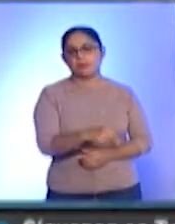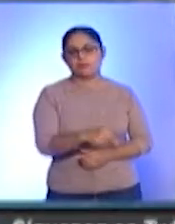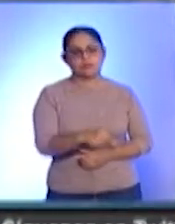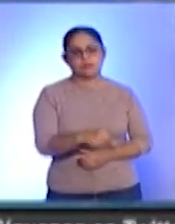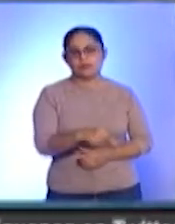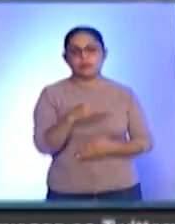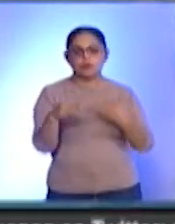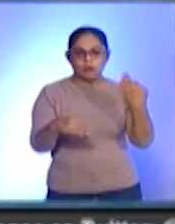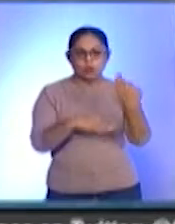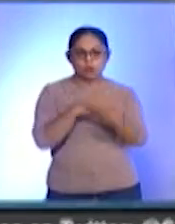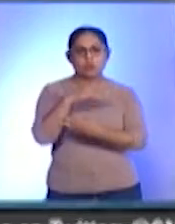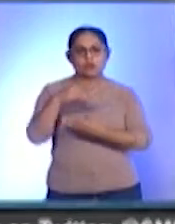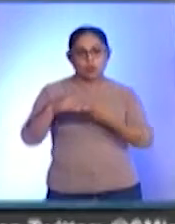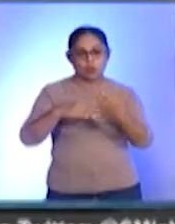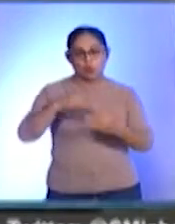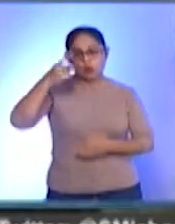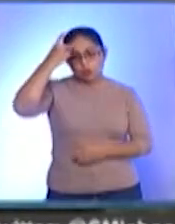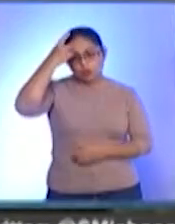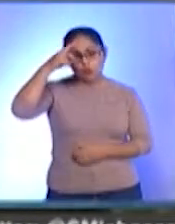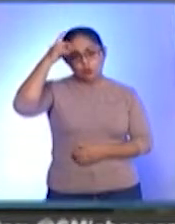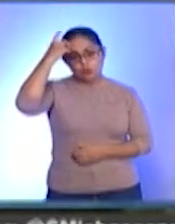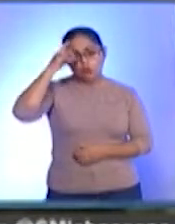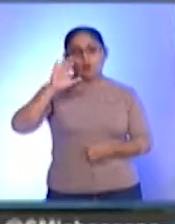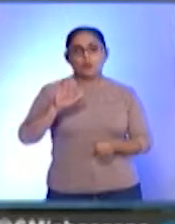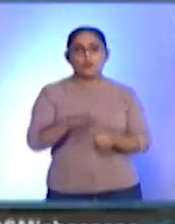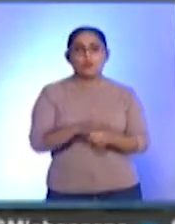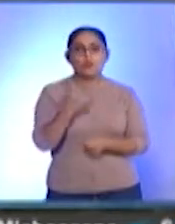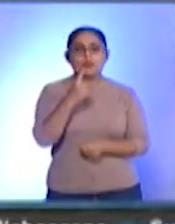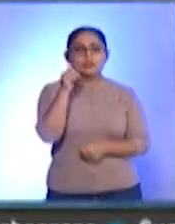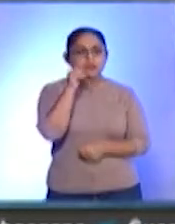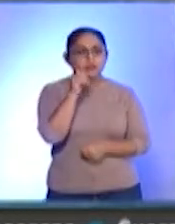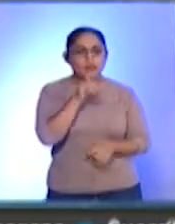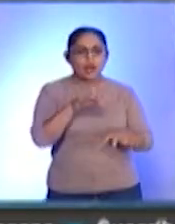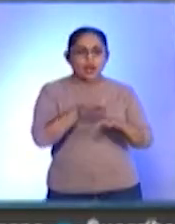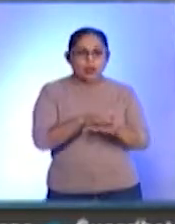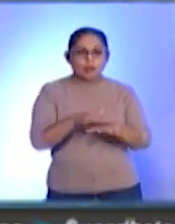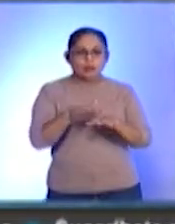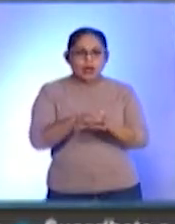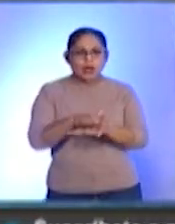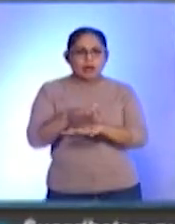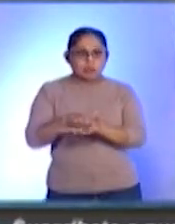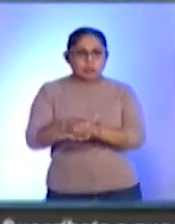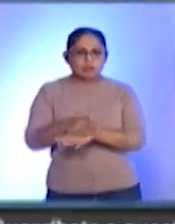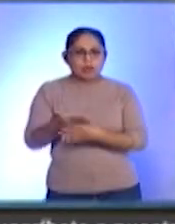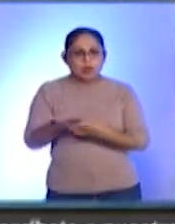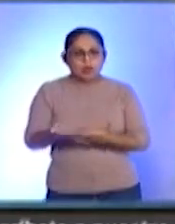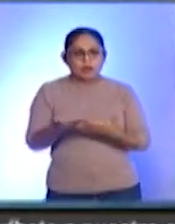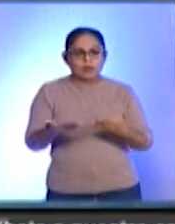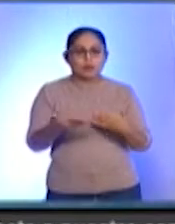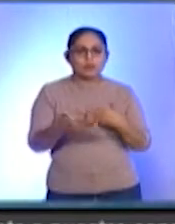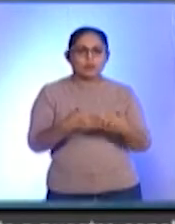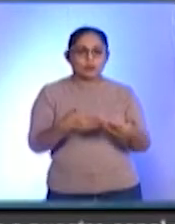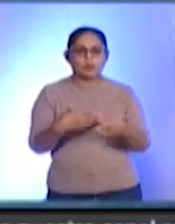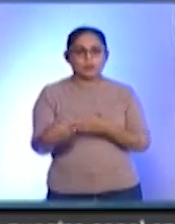es patrimonio porque está en constante renovación y en constante actualización.